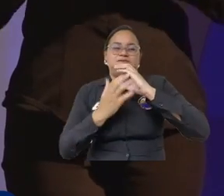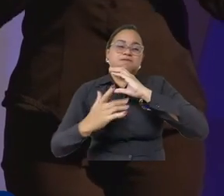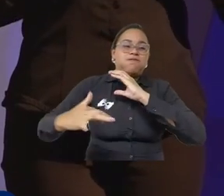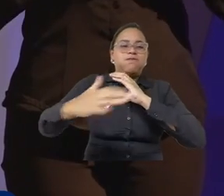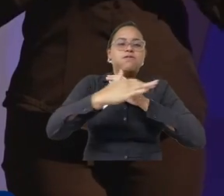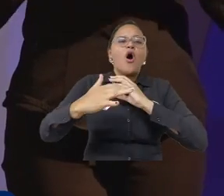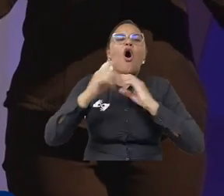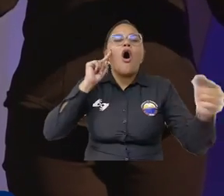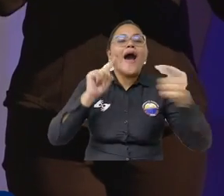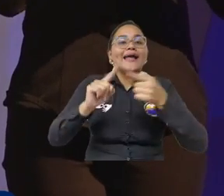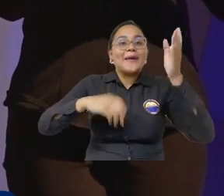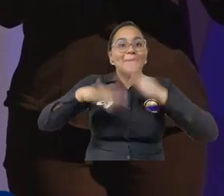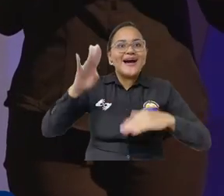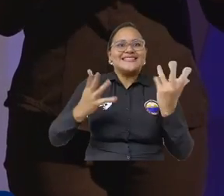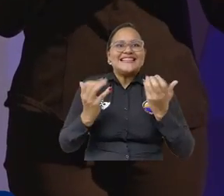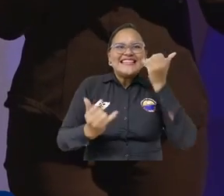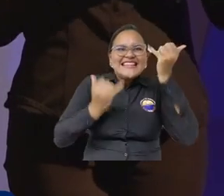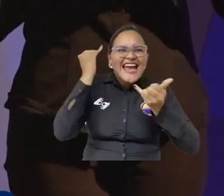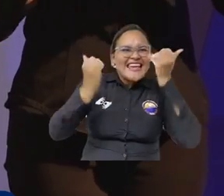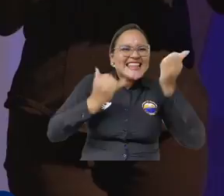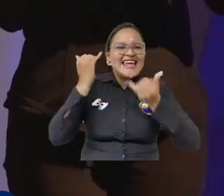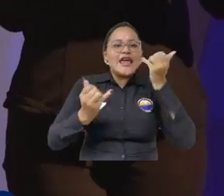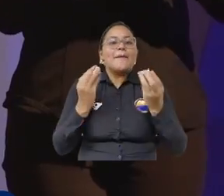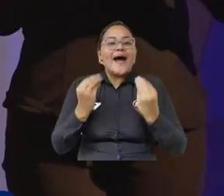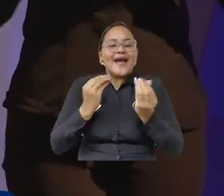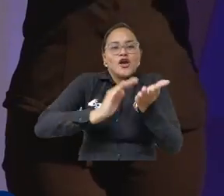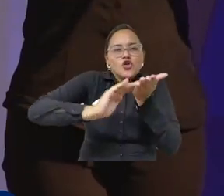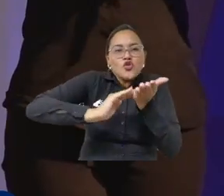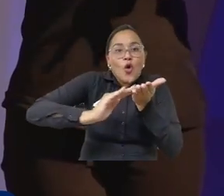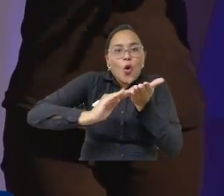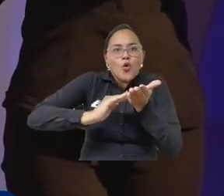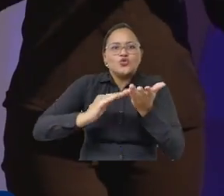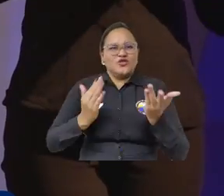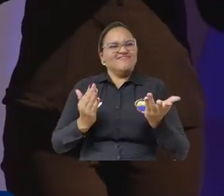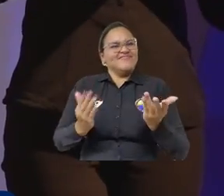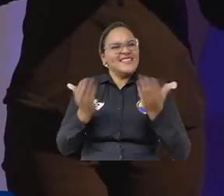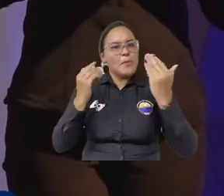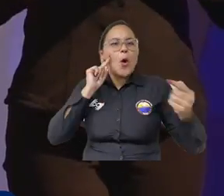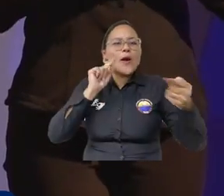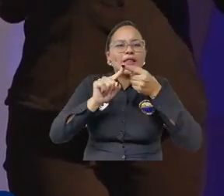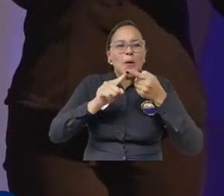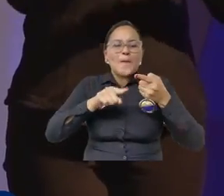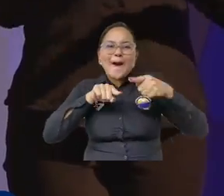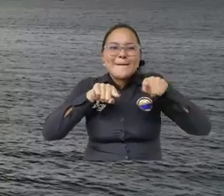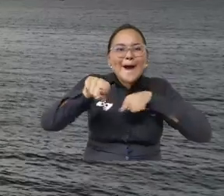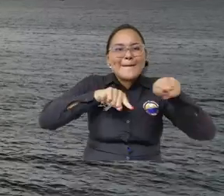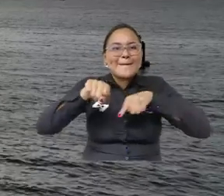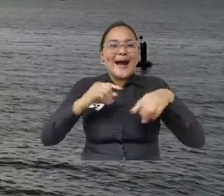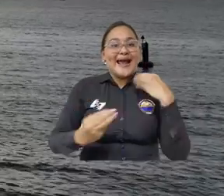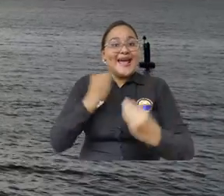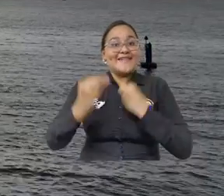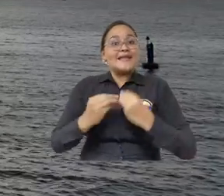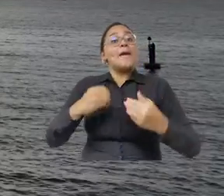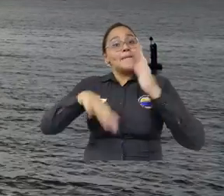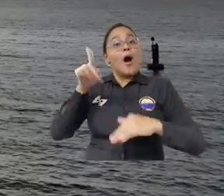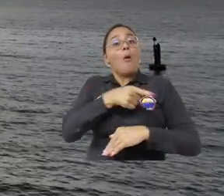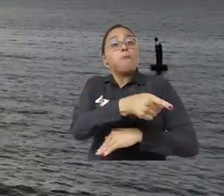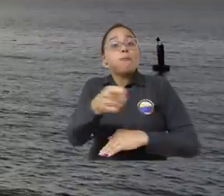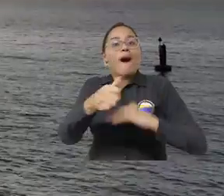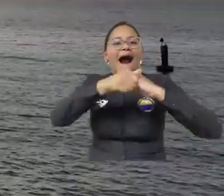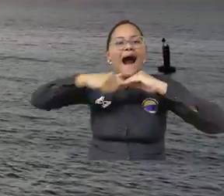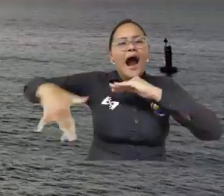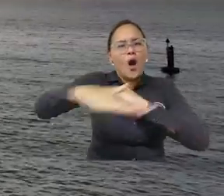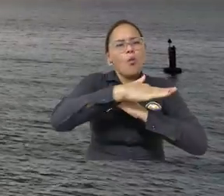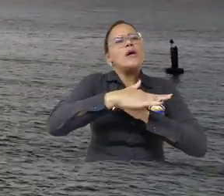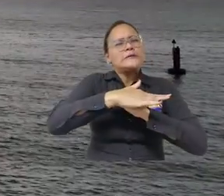aportar a la sociedad, en su conjunto, soluciones innovadoras que incrementan la competitividad. Nos invita a explorar cómo